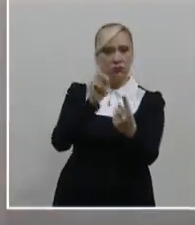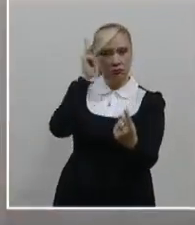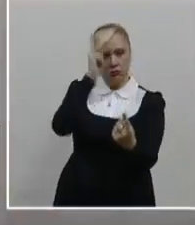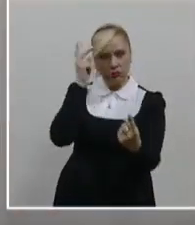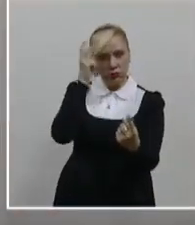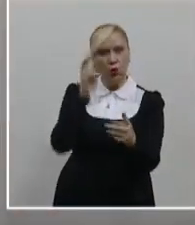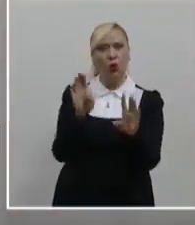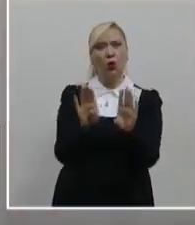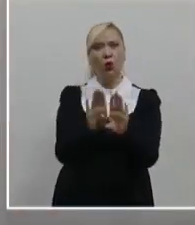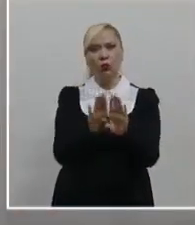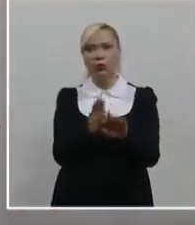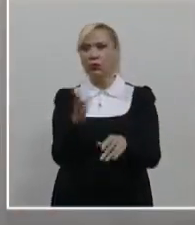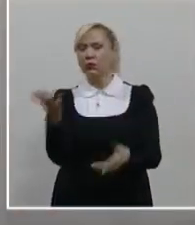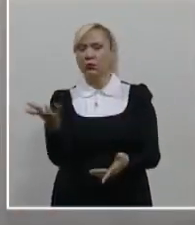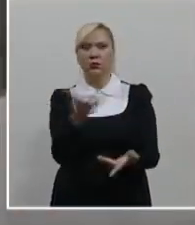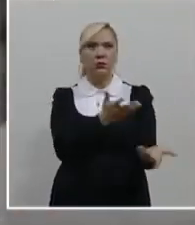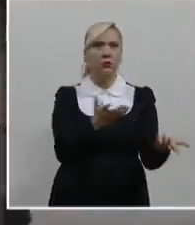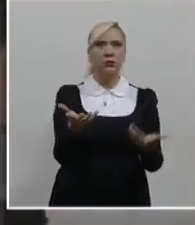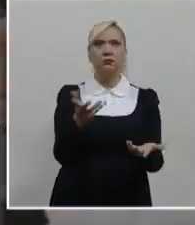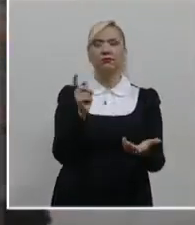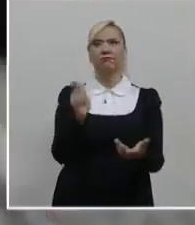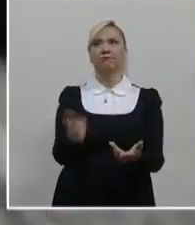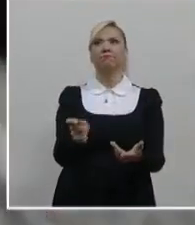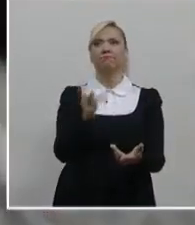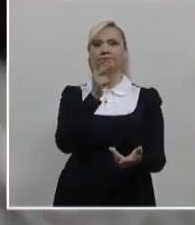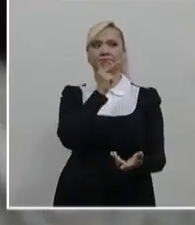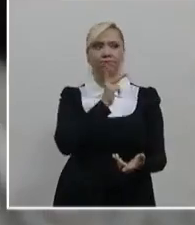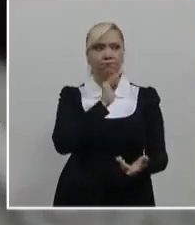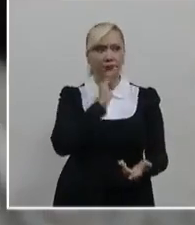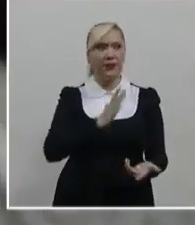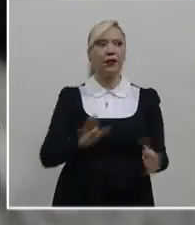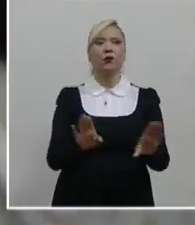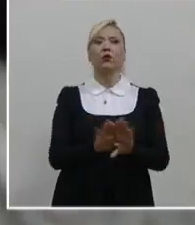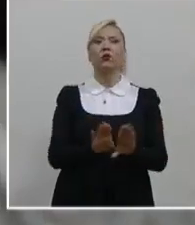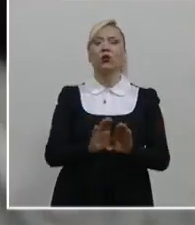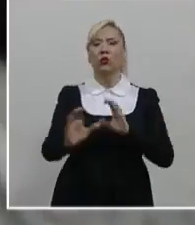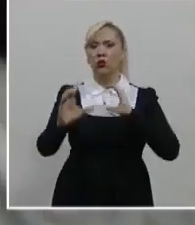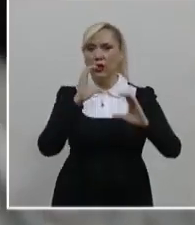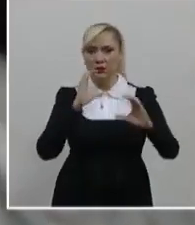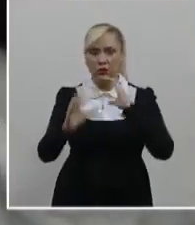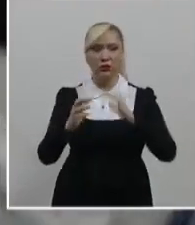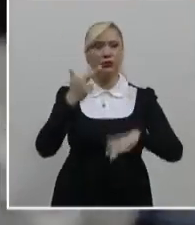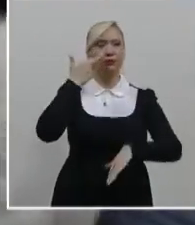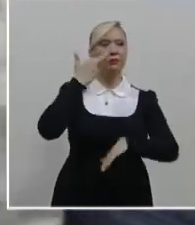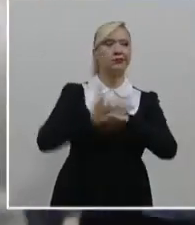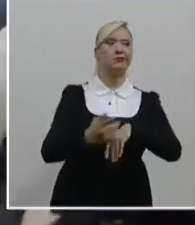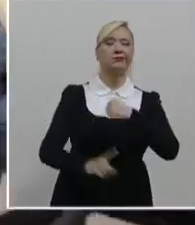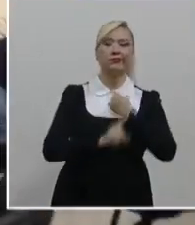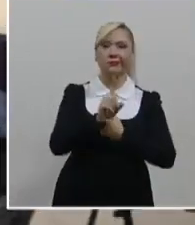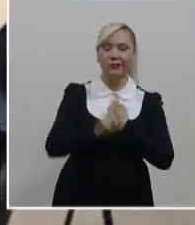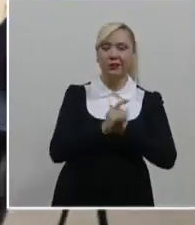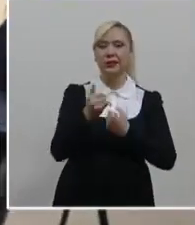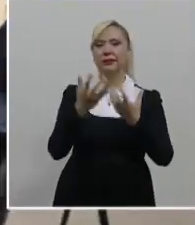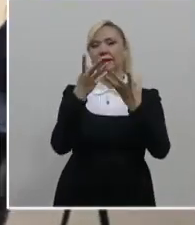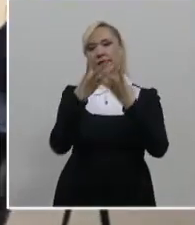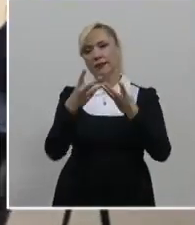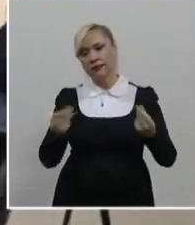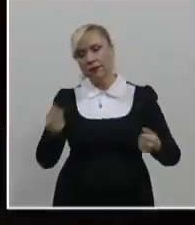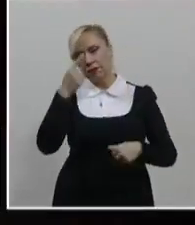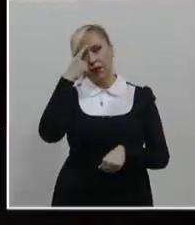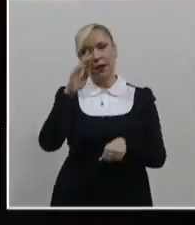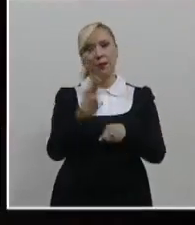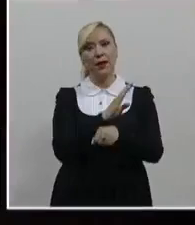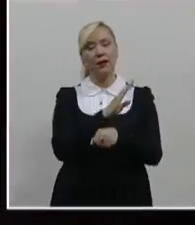descendientes con ambas figuras parentales, la comunicación asertiva, su responsabilidad dentro del conflicto y la resolución de este en